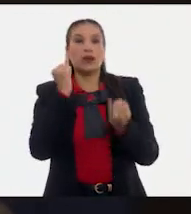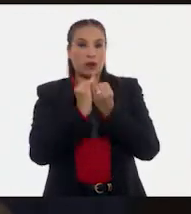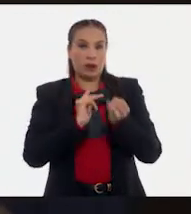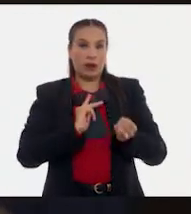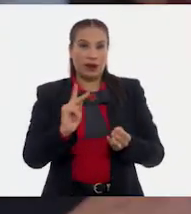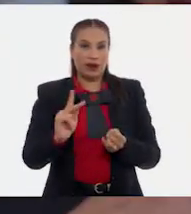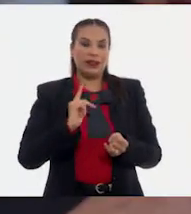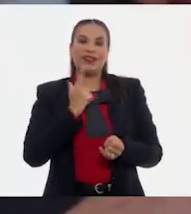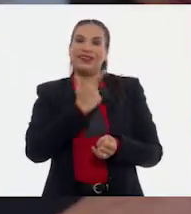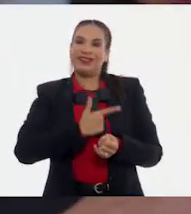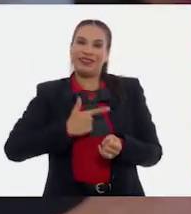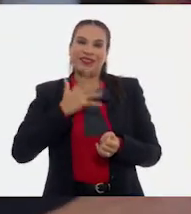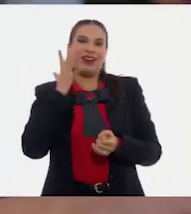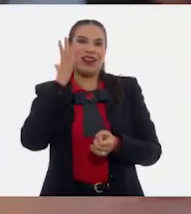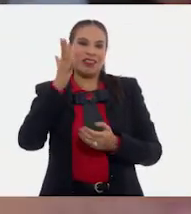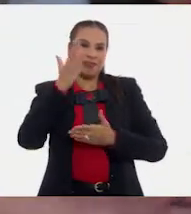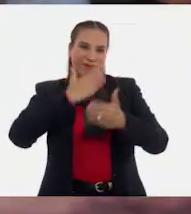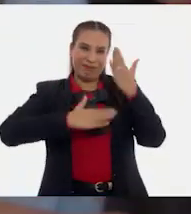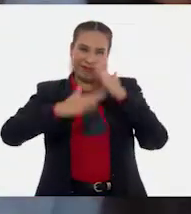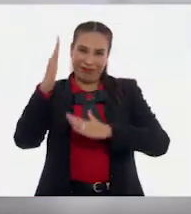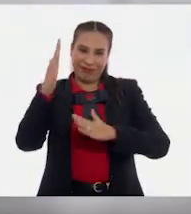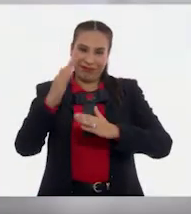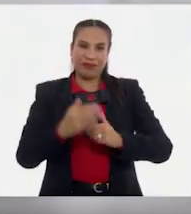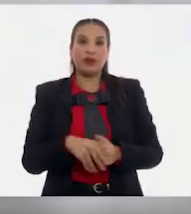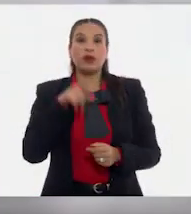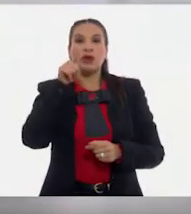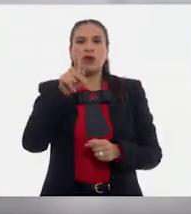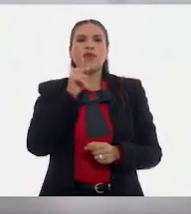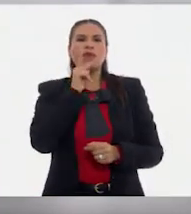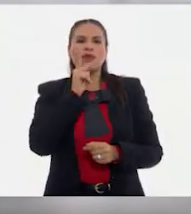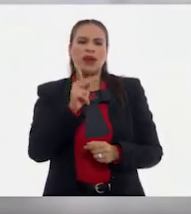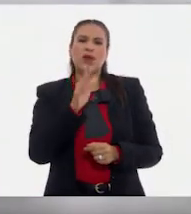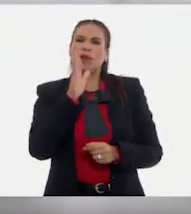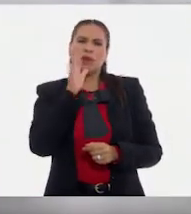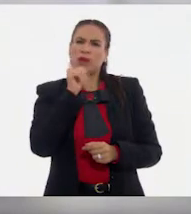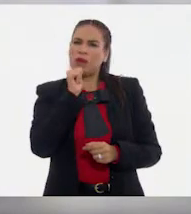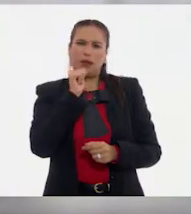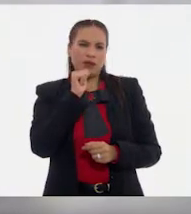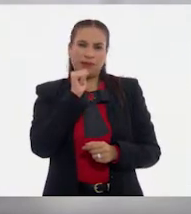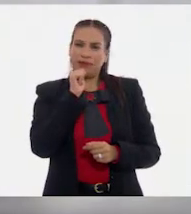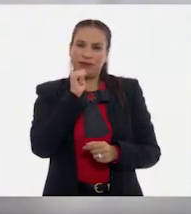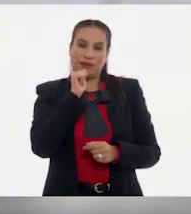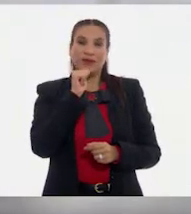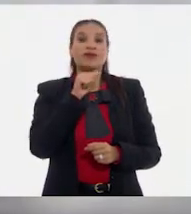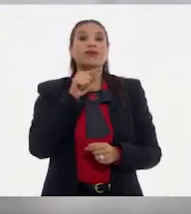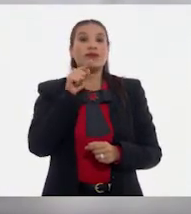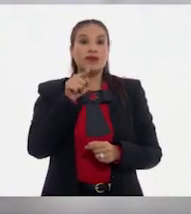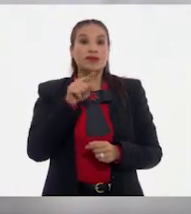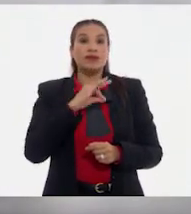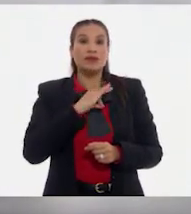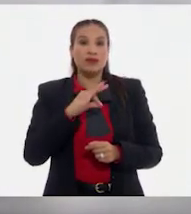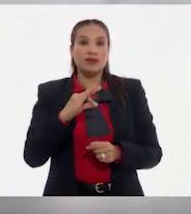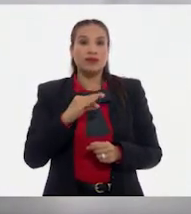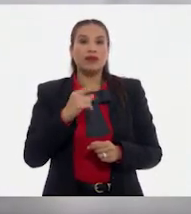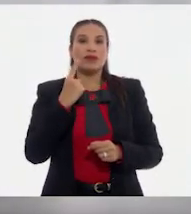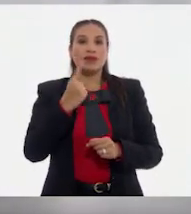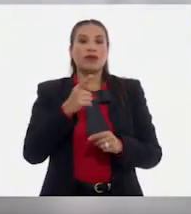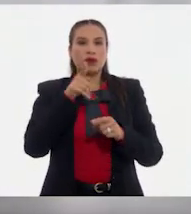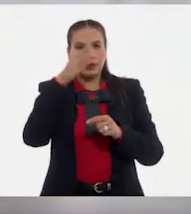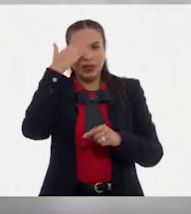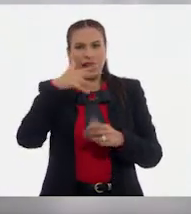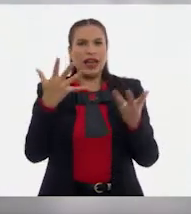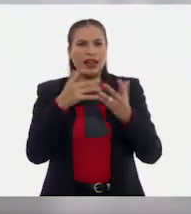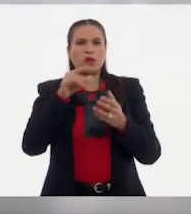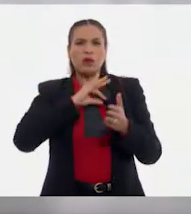yo les gustaría llegar muy lejos. Que en tu vocabulario no exista el no se puede porque solamente tú sabes